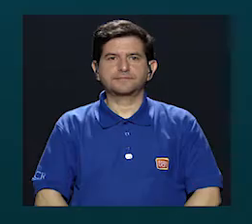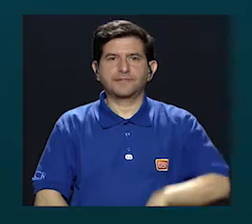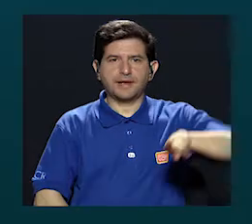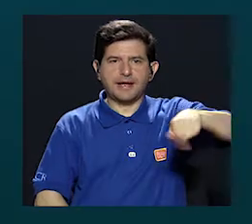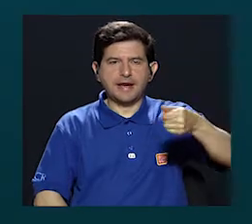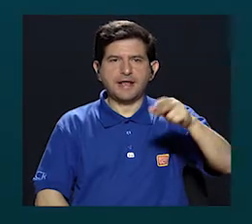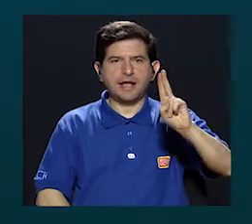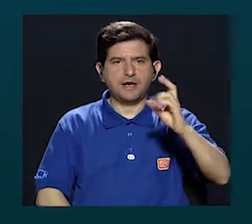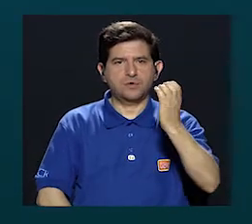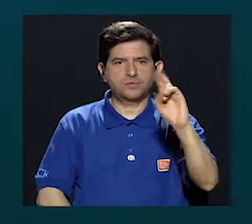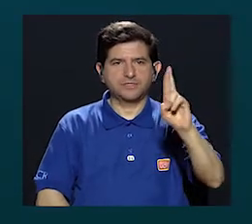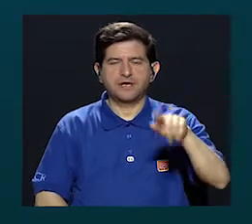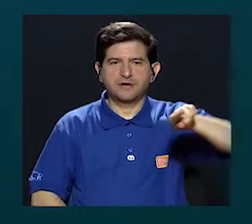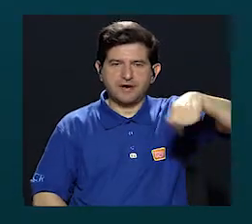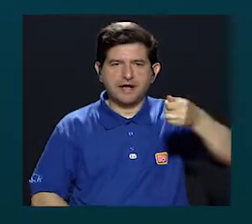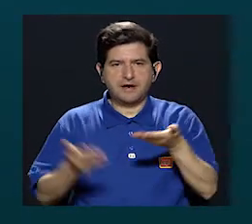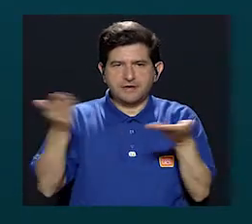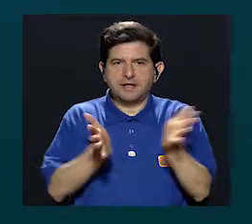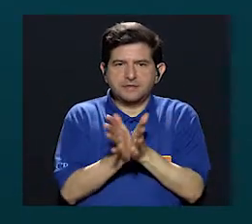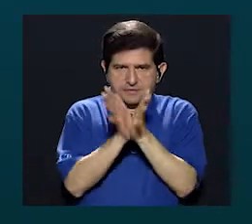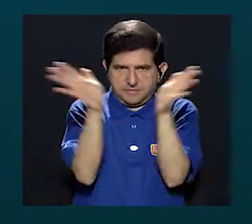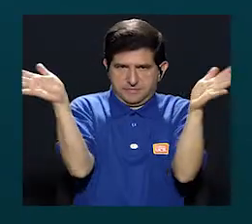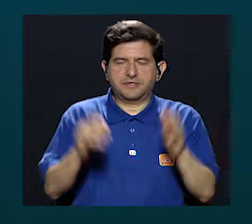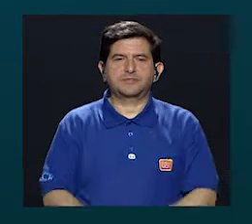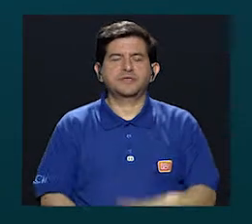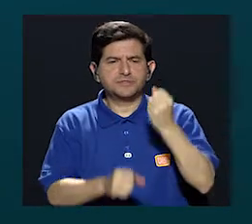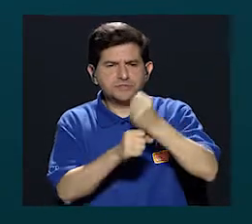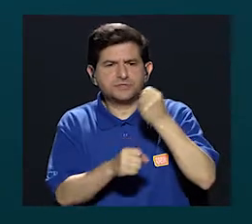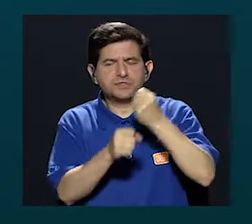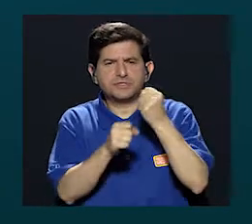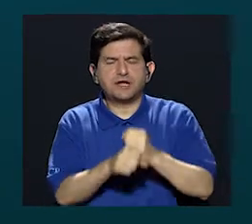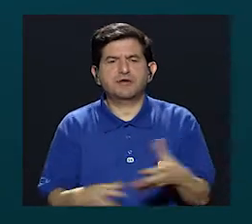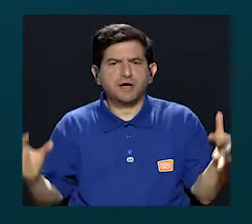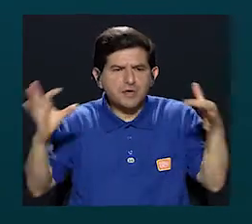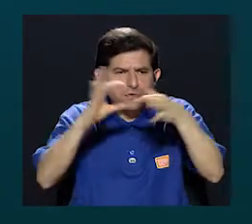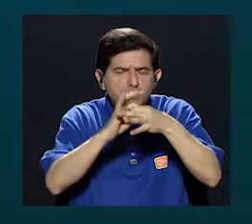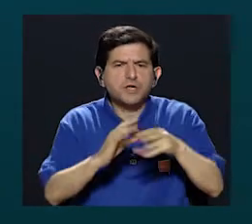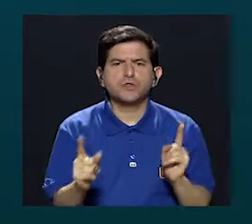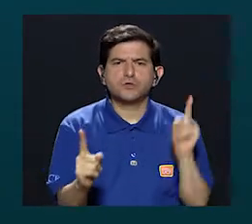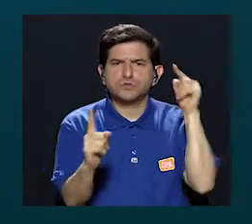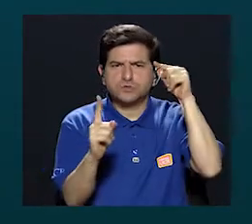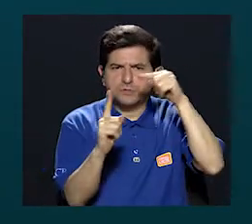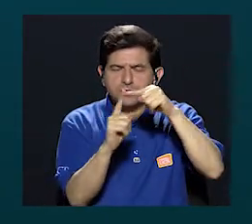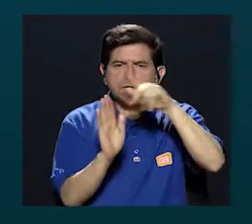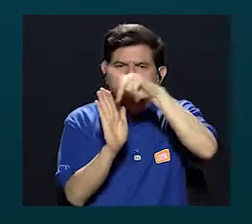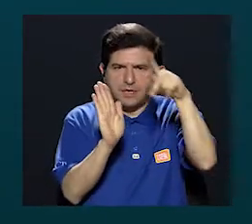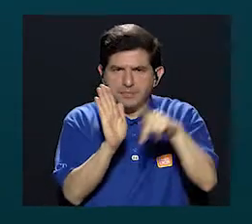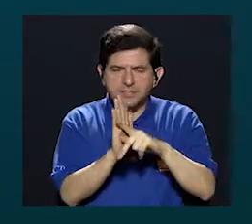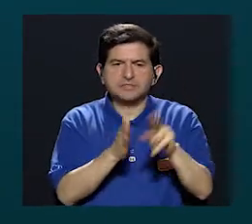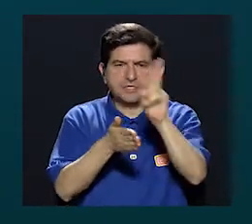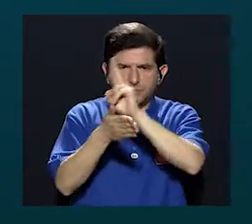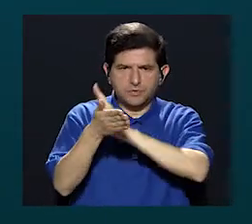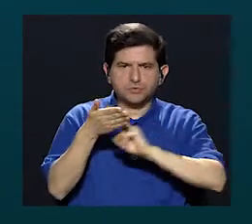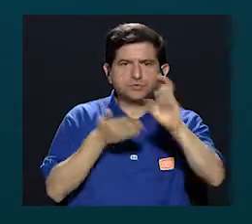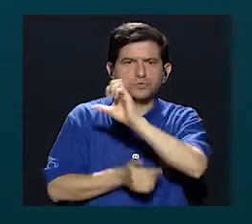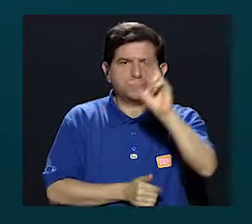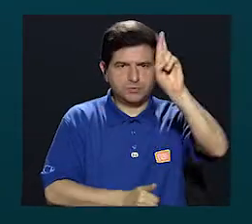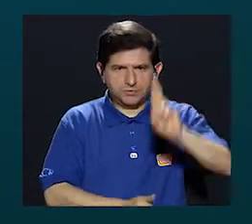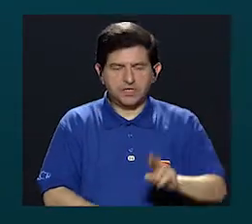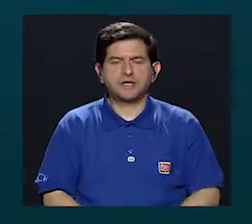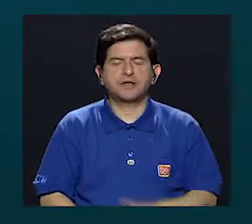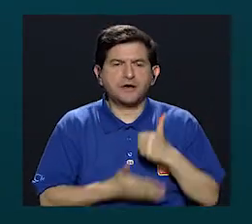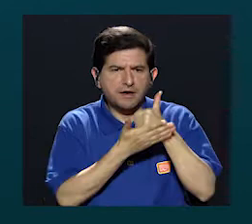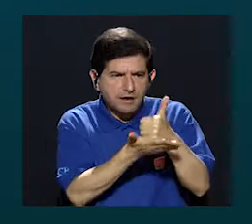El canal UCR es un canal de servicio público. Trabajamos en consonancia con el propósito y principios de la Universidad de Costa Rica,